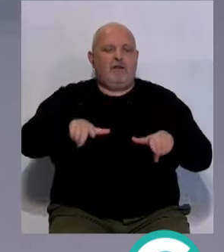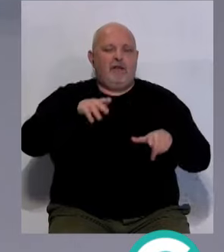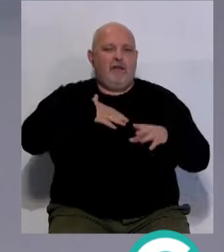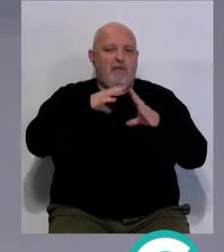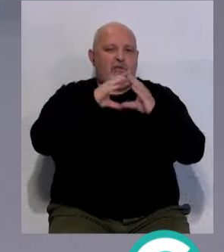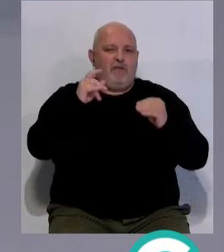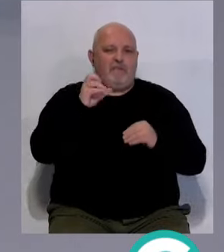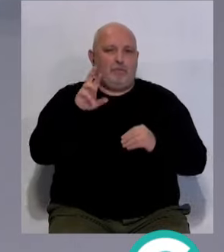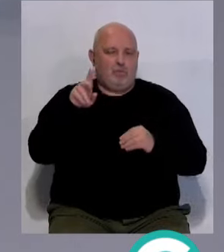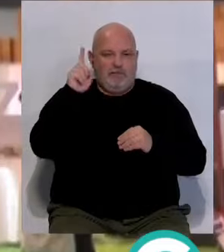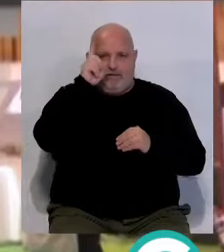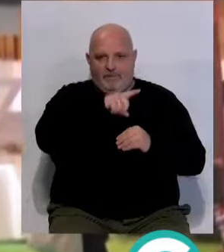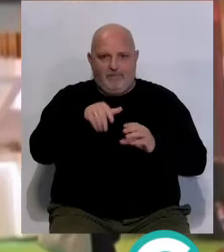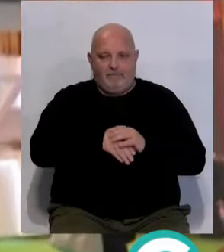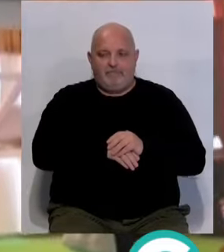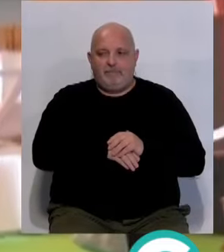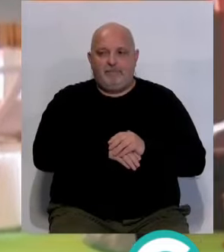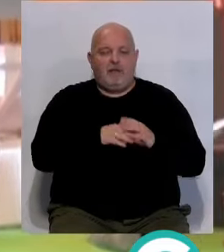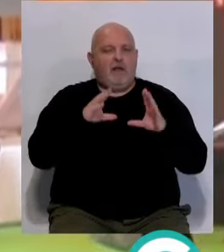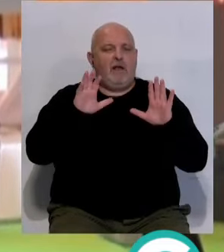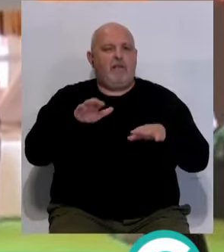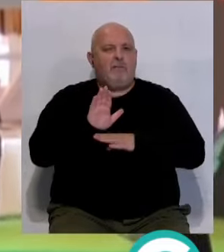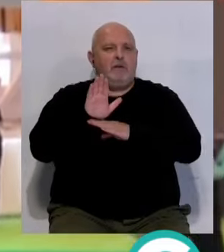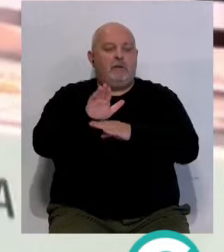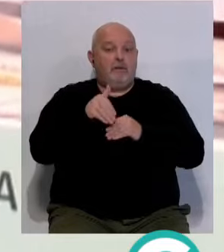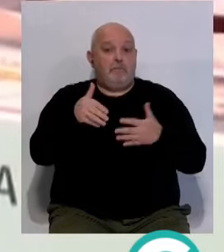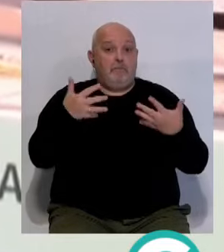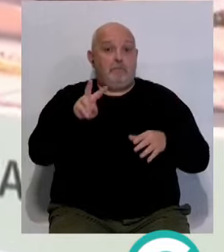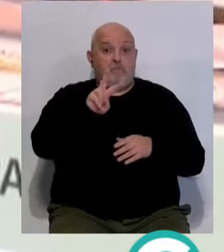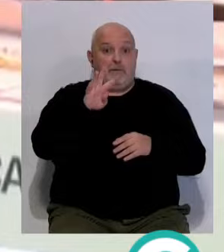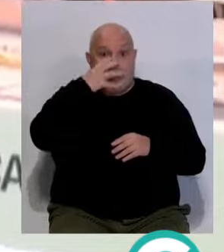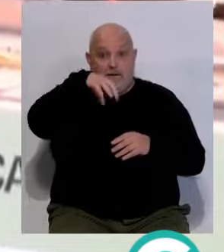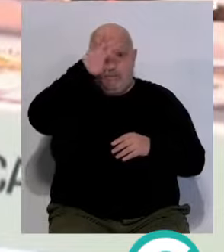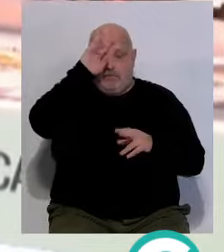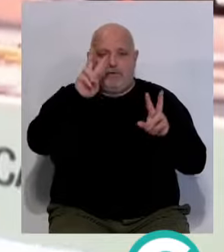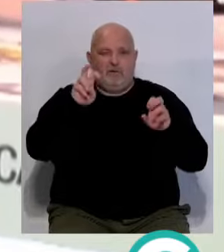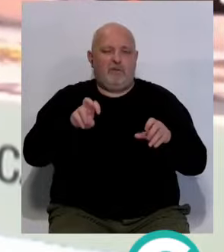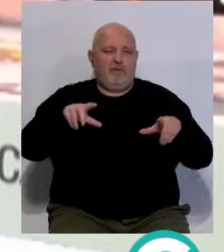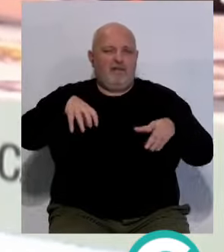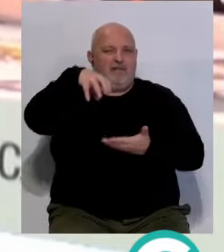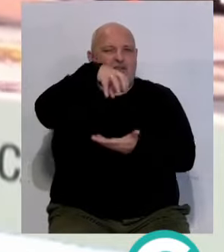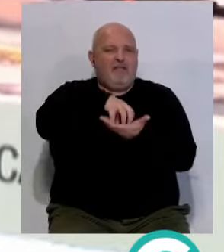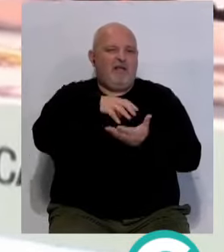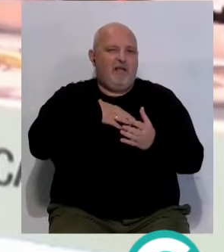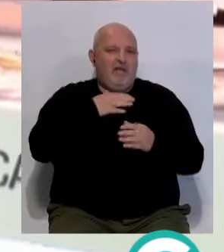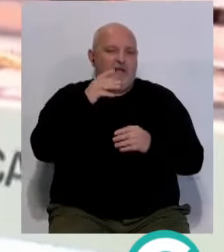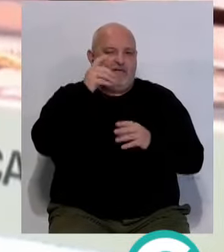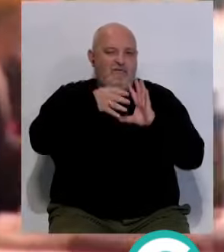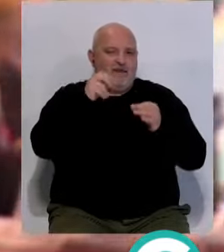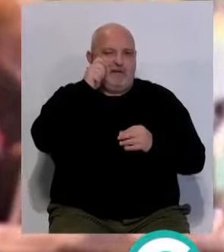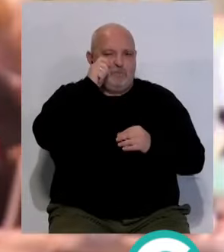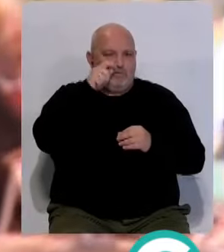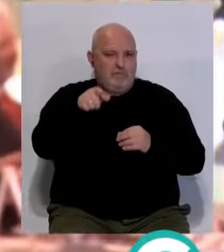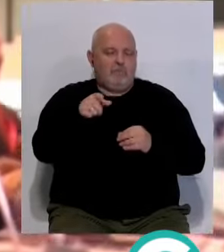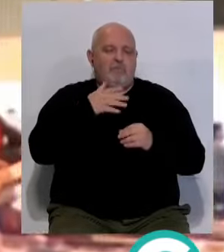Andalucía en Fitur. Cádiz presentará el próximo miércoles 24 de enero en el Stand Central de Andalucía en Fitur las nuevas